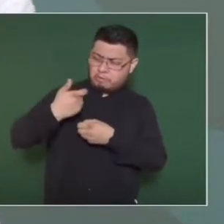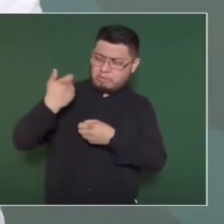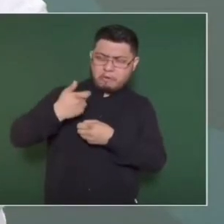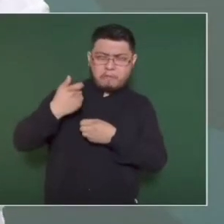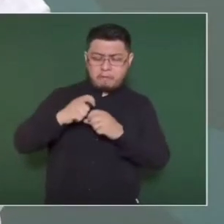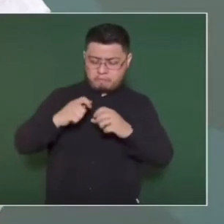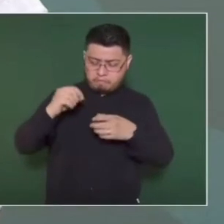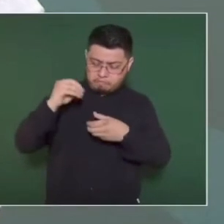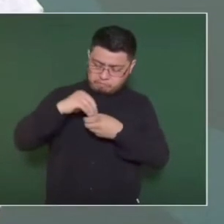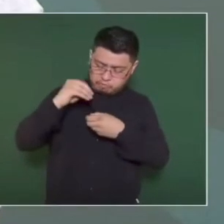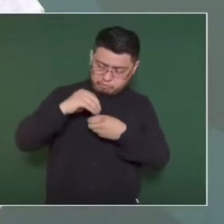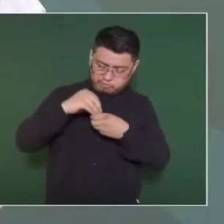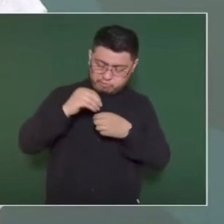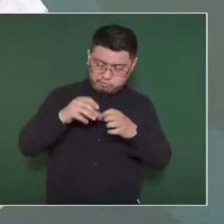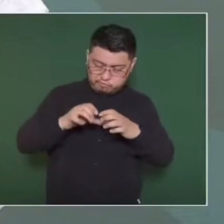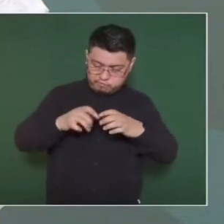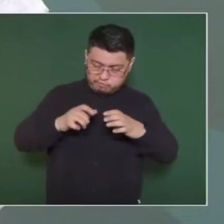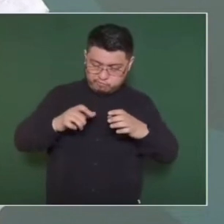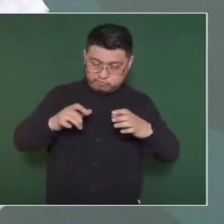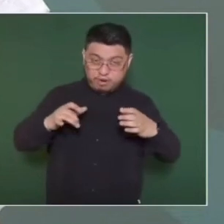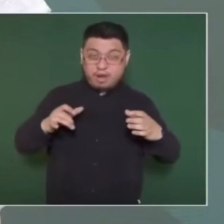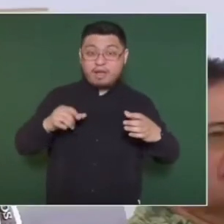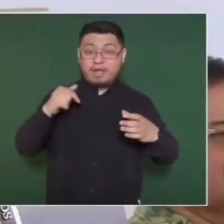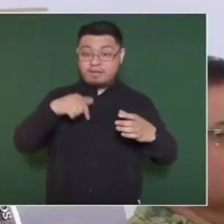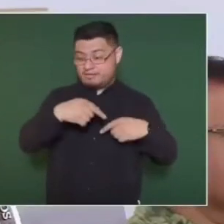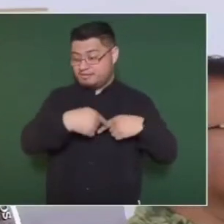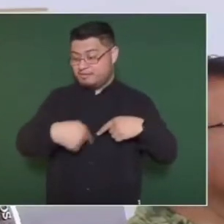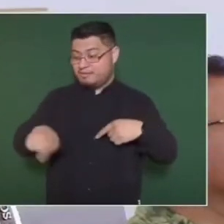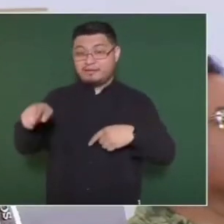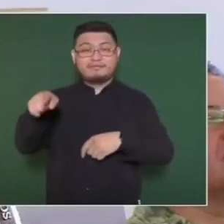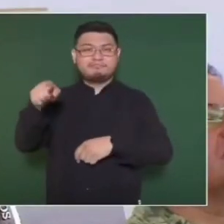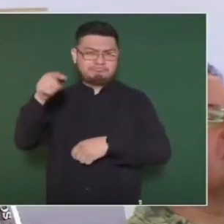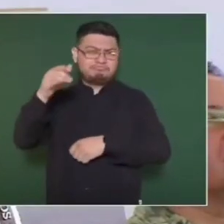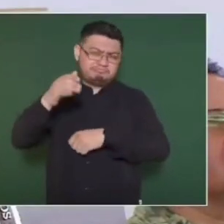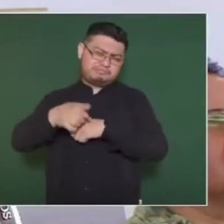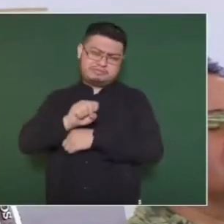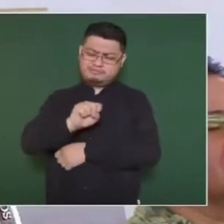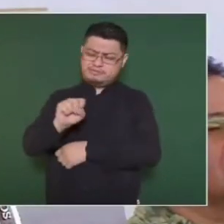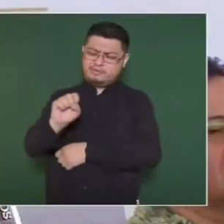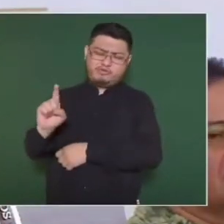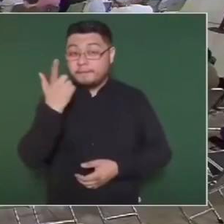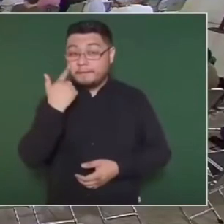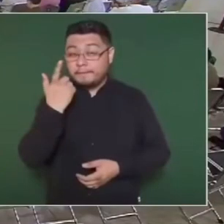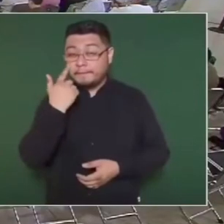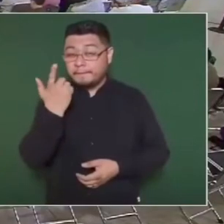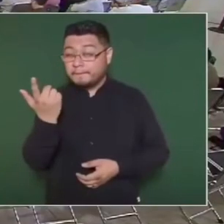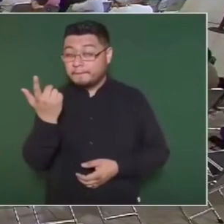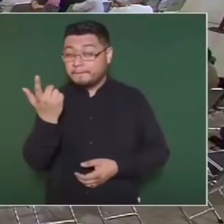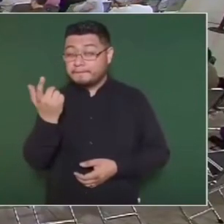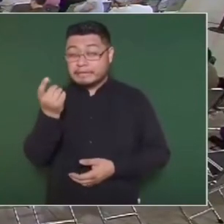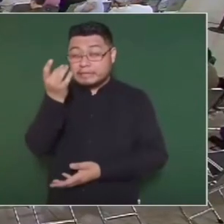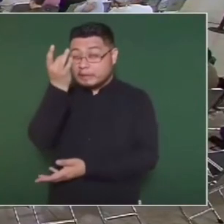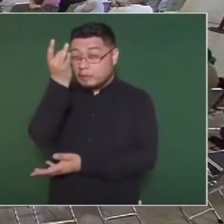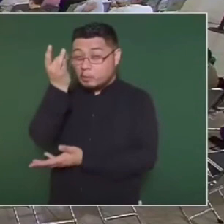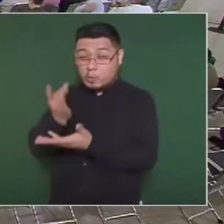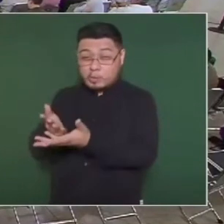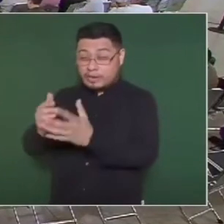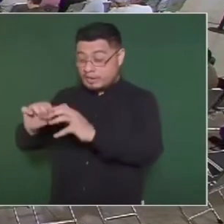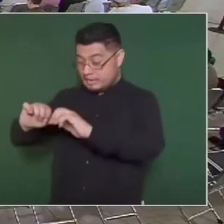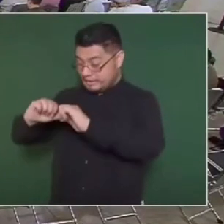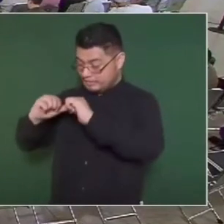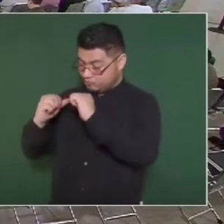recursos este fin de semana para el Teletón. La asociación civil